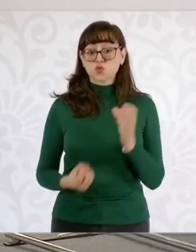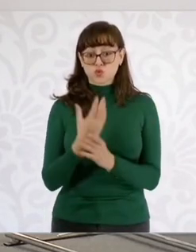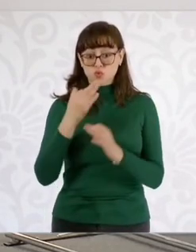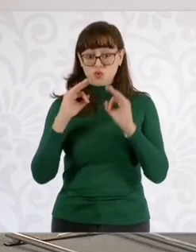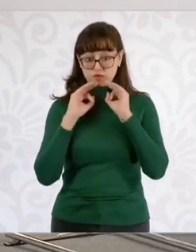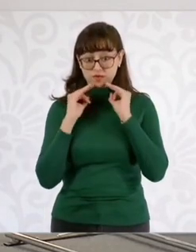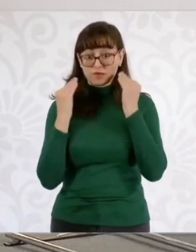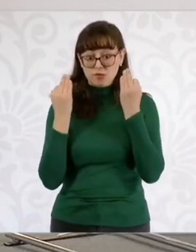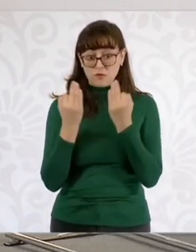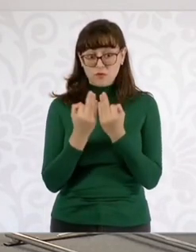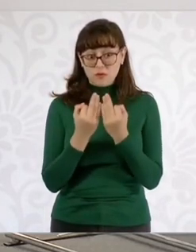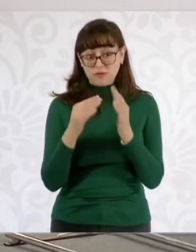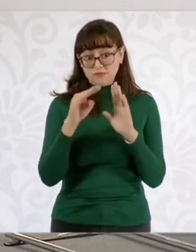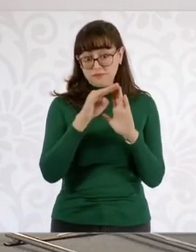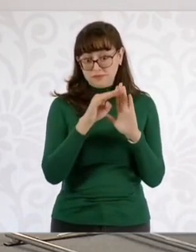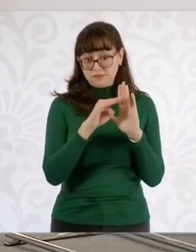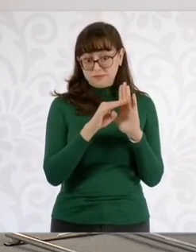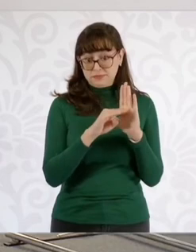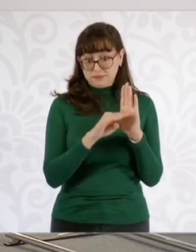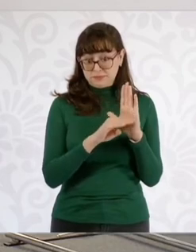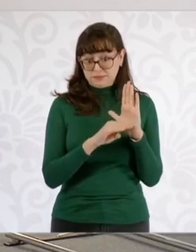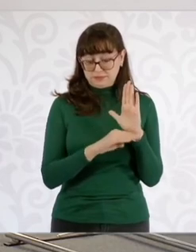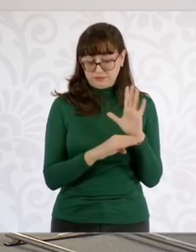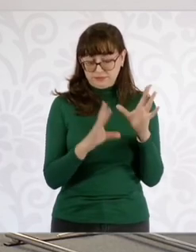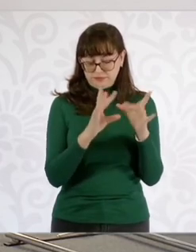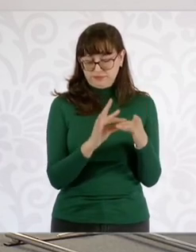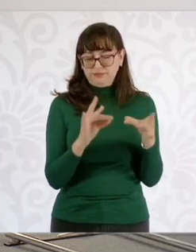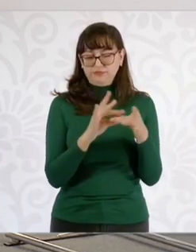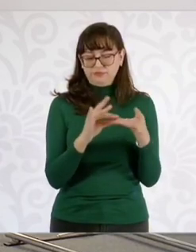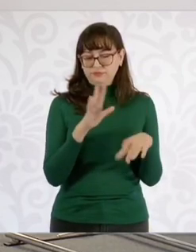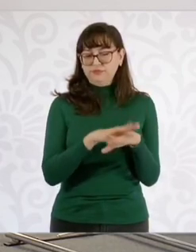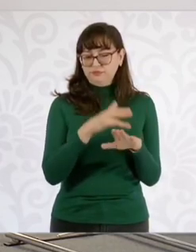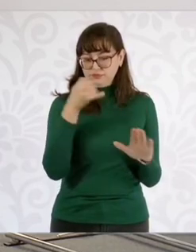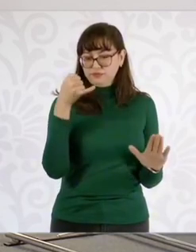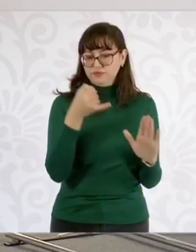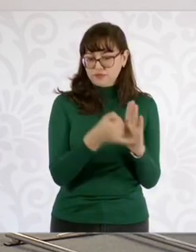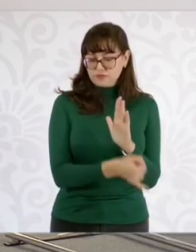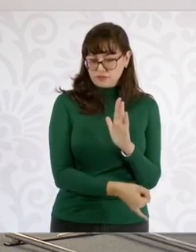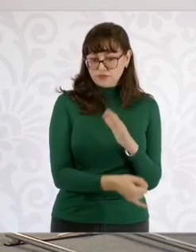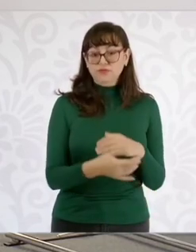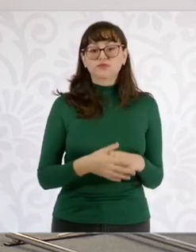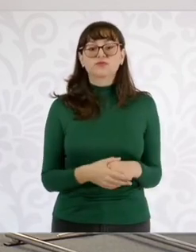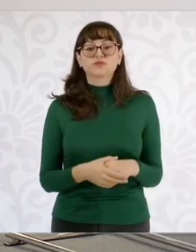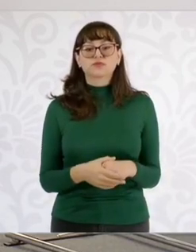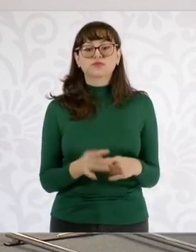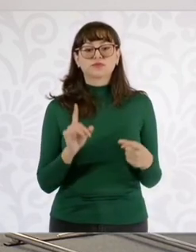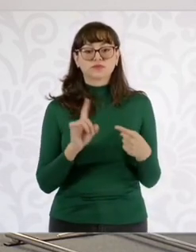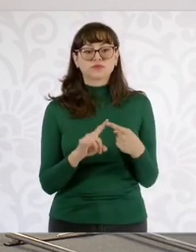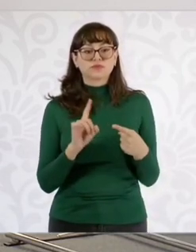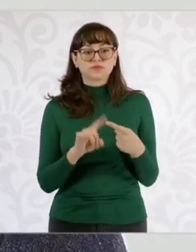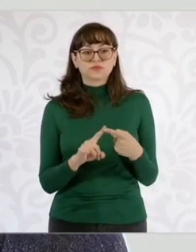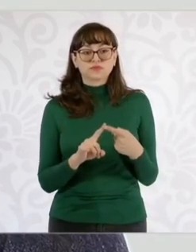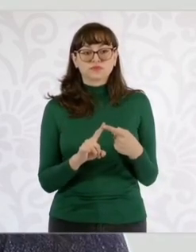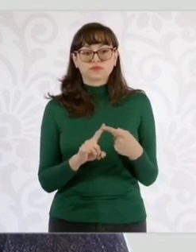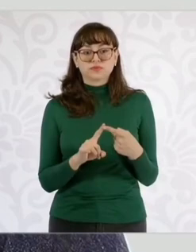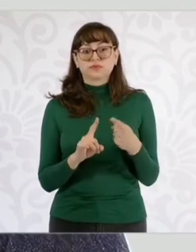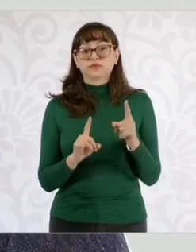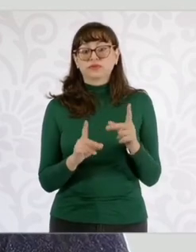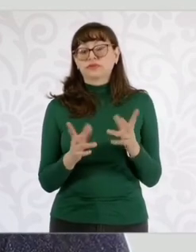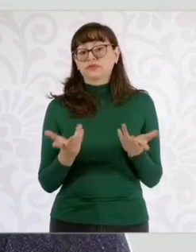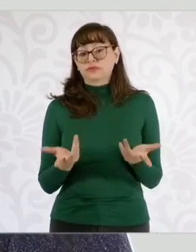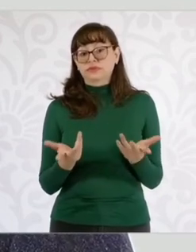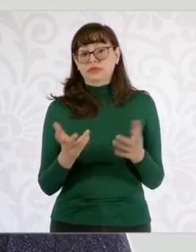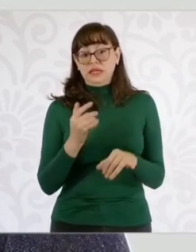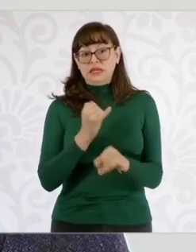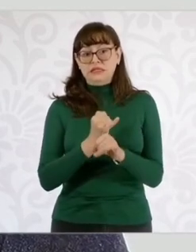basado en estos principios que ahora les platicaré más a detalle cómo operan en la práctica. En primer lugar y de manera transversal es la implementación de sistemas